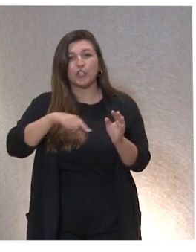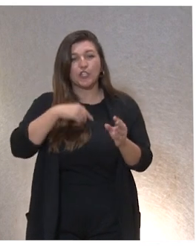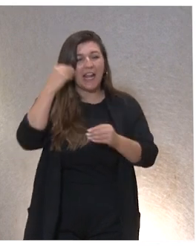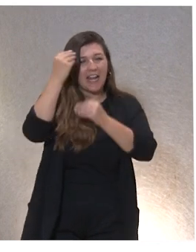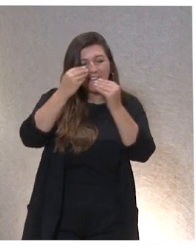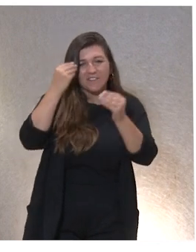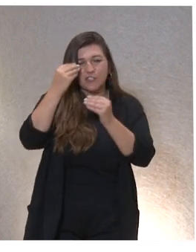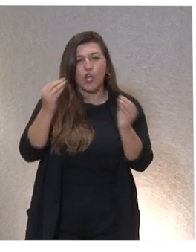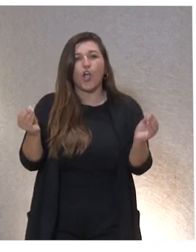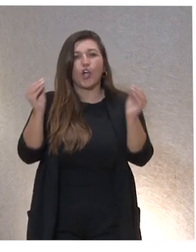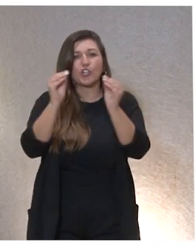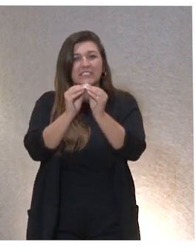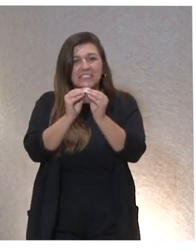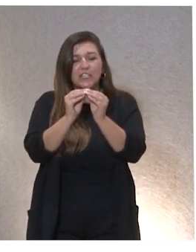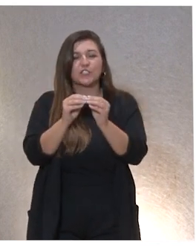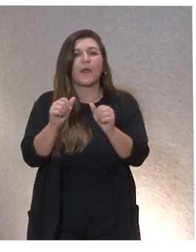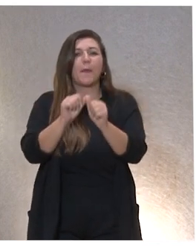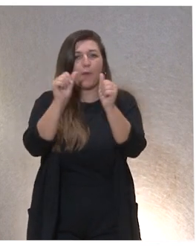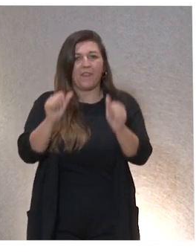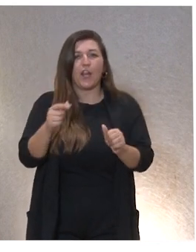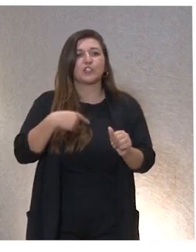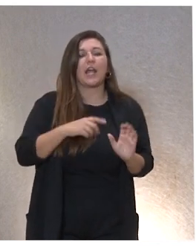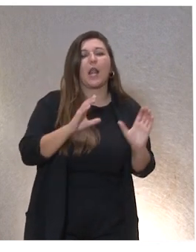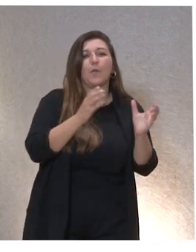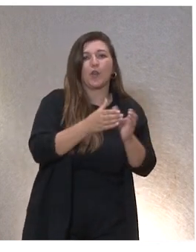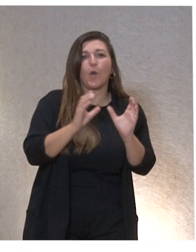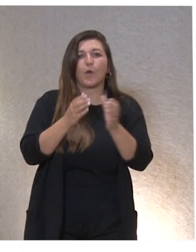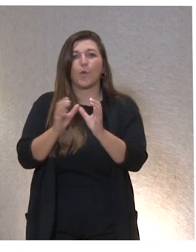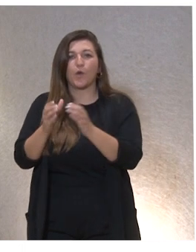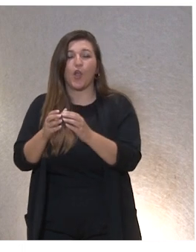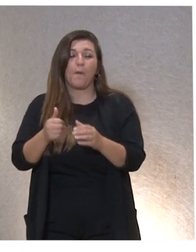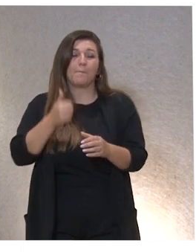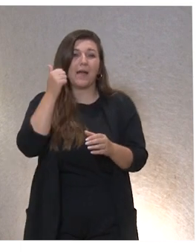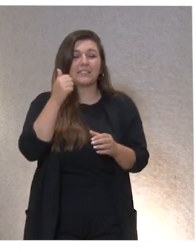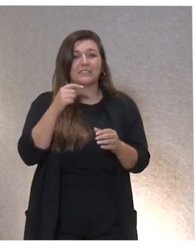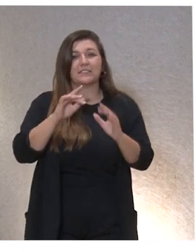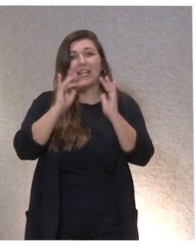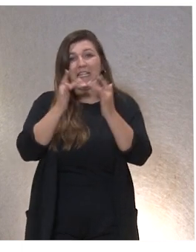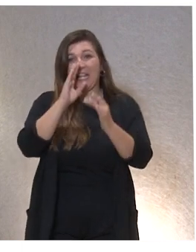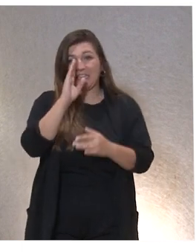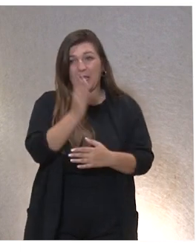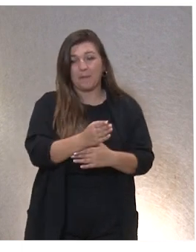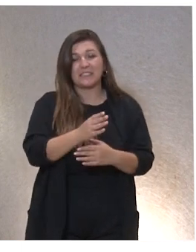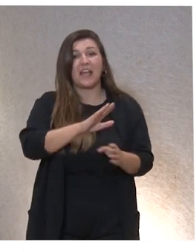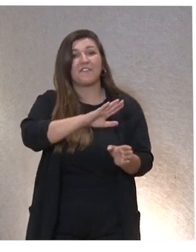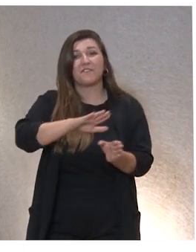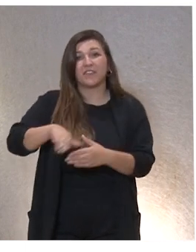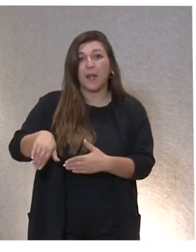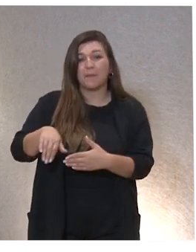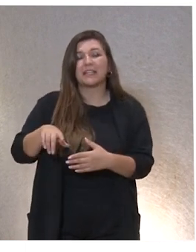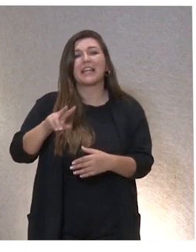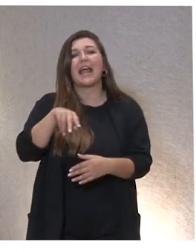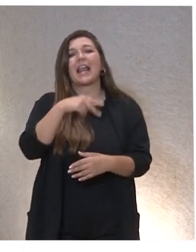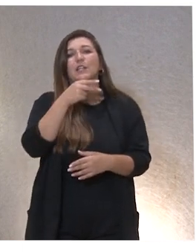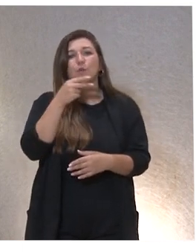construcción del modelo. Celebramos varias reuniones, principalmente online, y finalmente publicamos el resultado en un